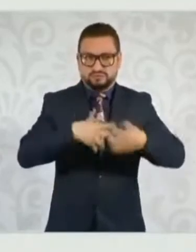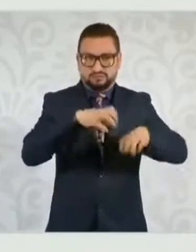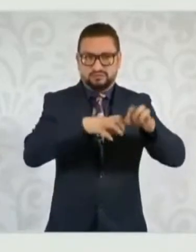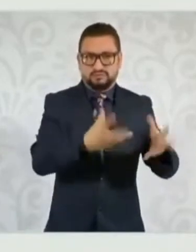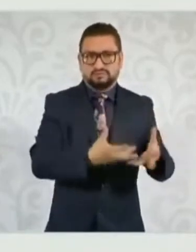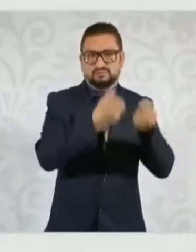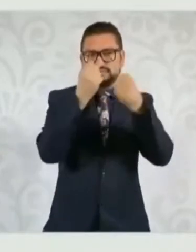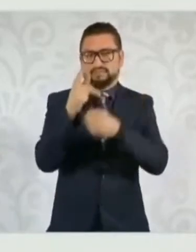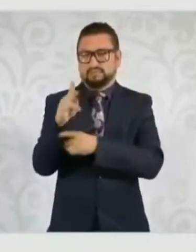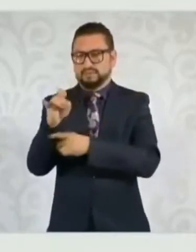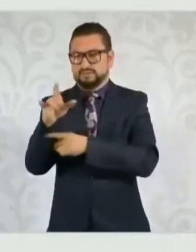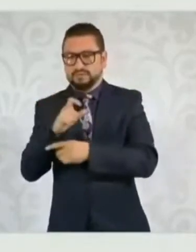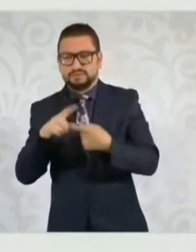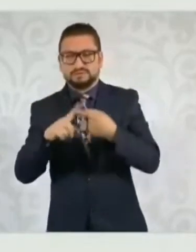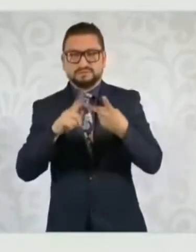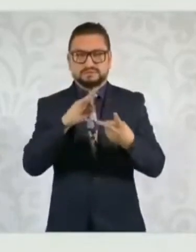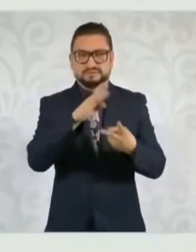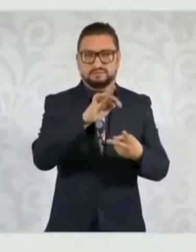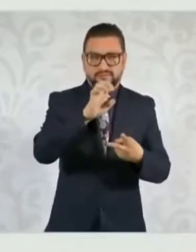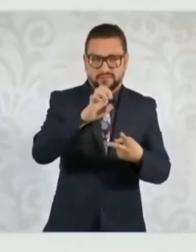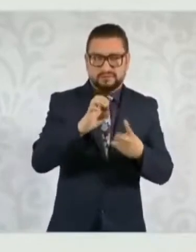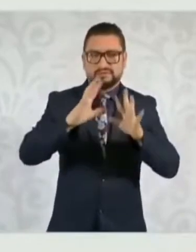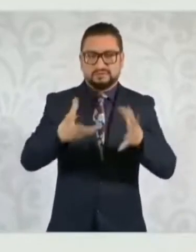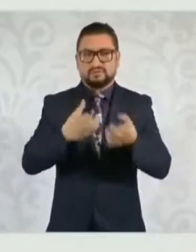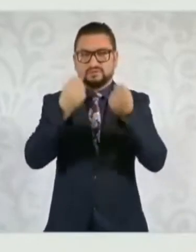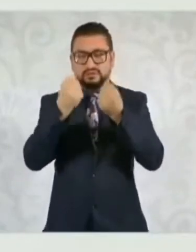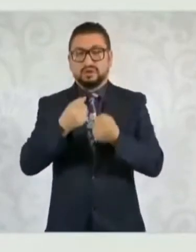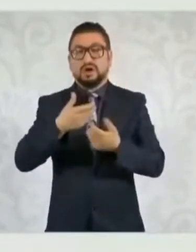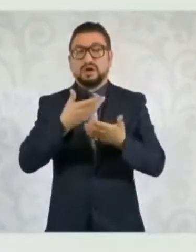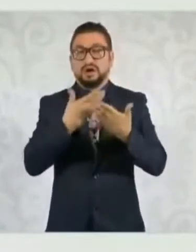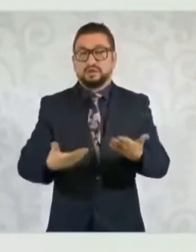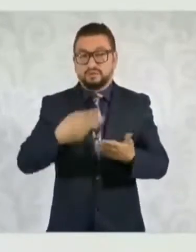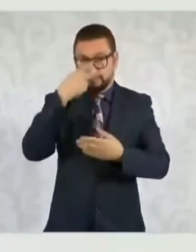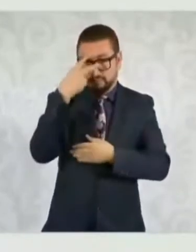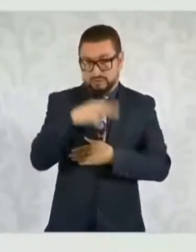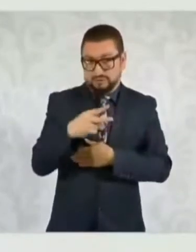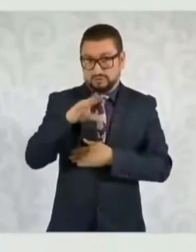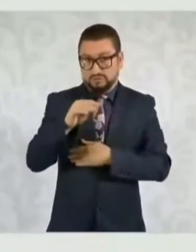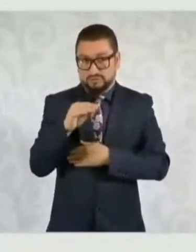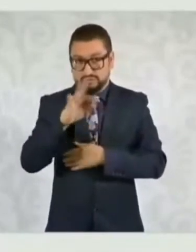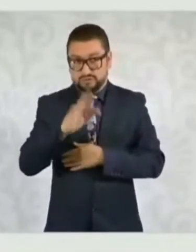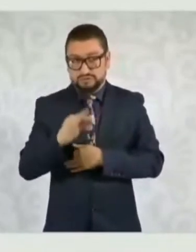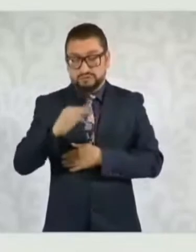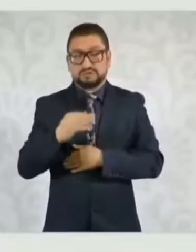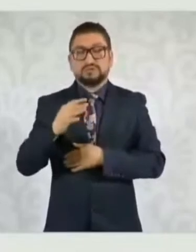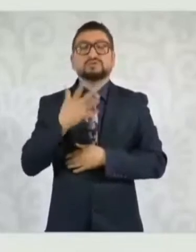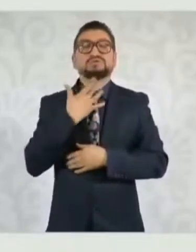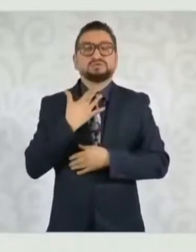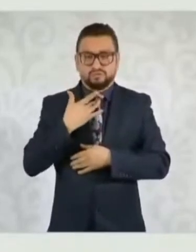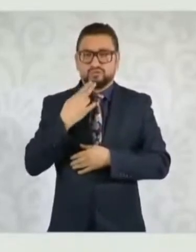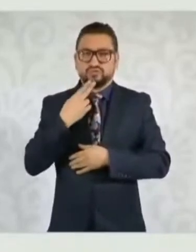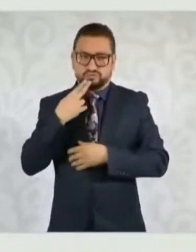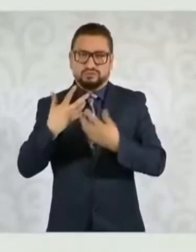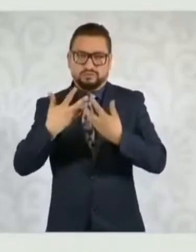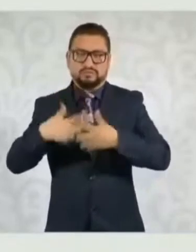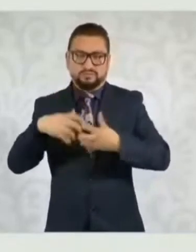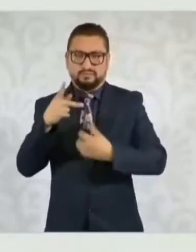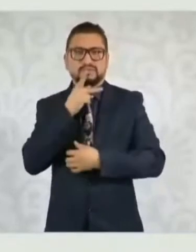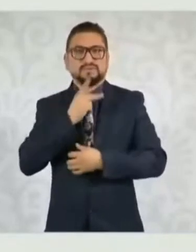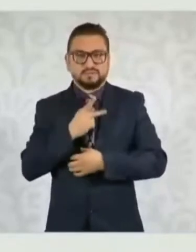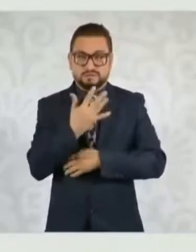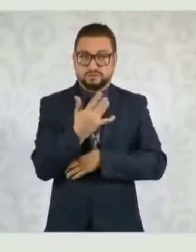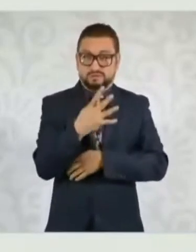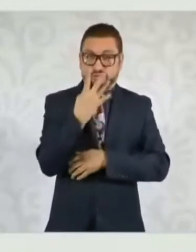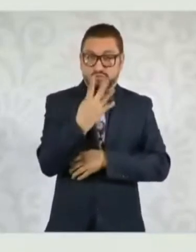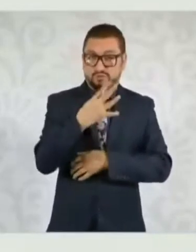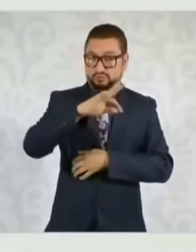tanto a Pemex como a CFE. Hoy México ya produce el 90 por ciento de las gasolinas que consumimos, el 54 por ciento de la energía